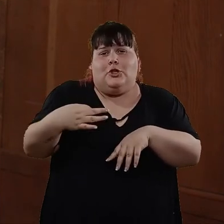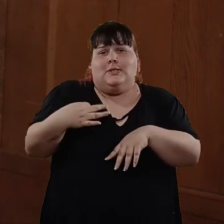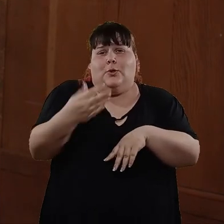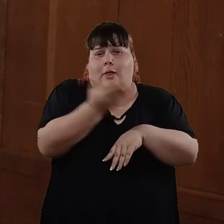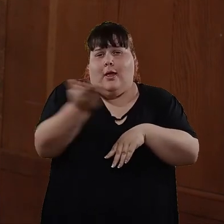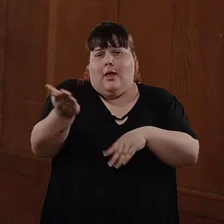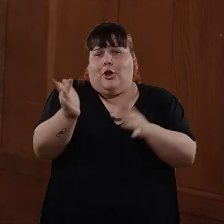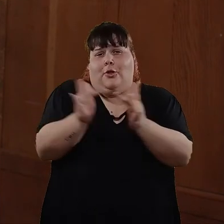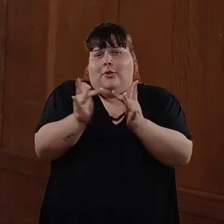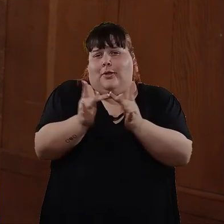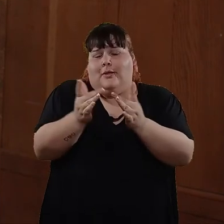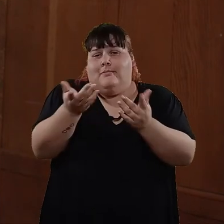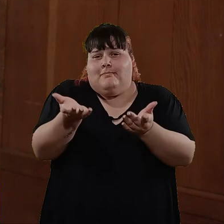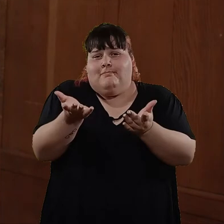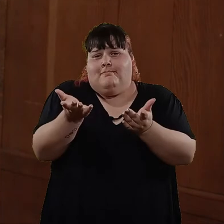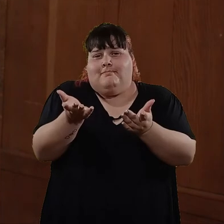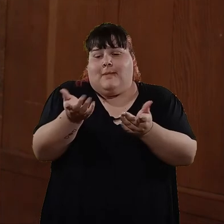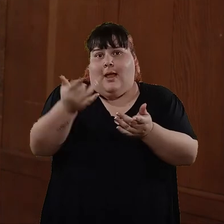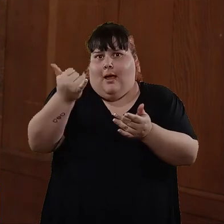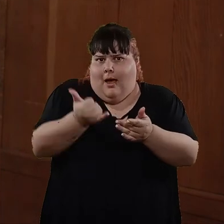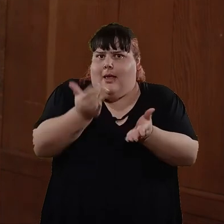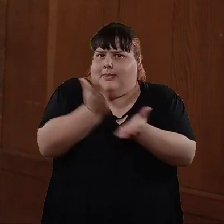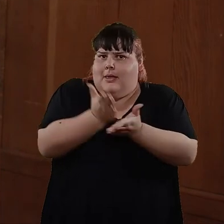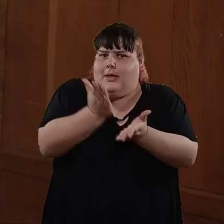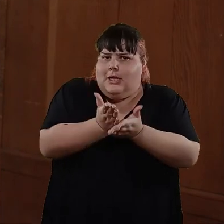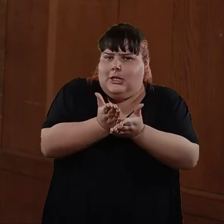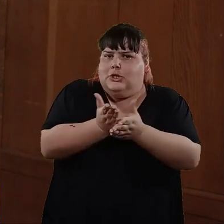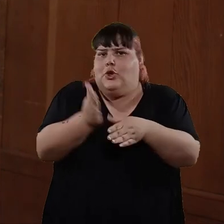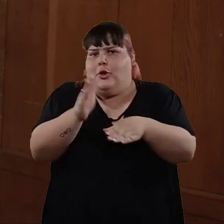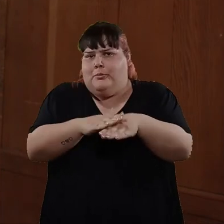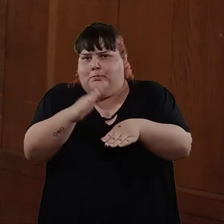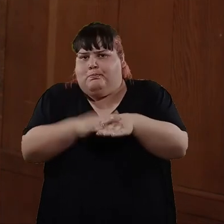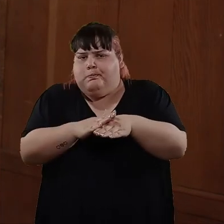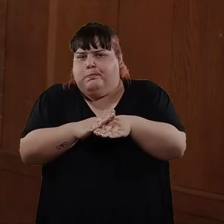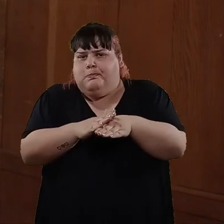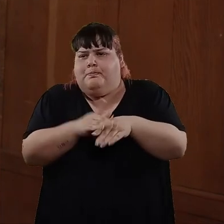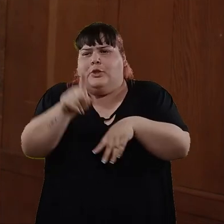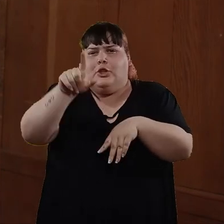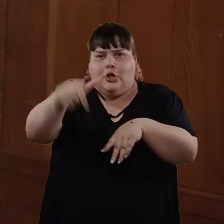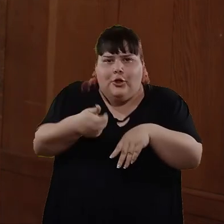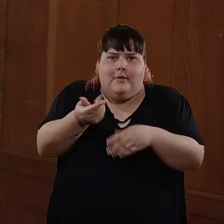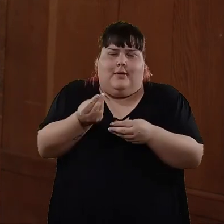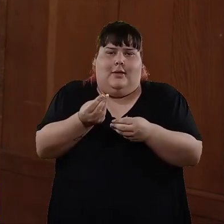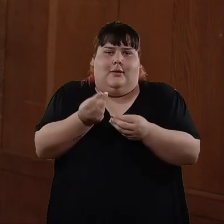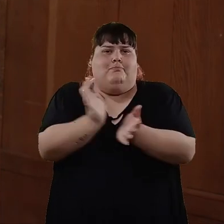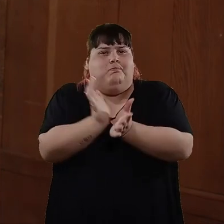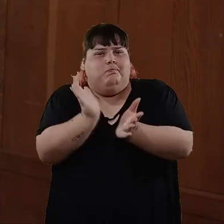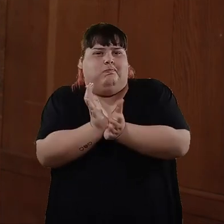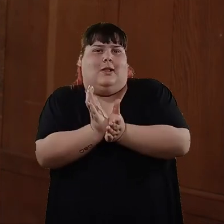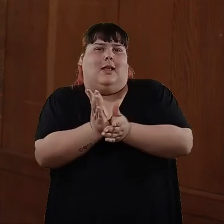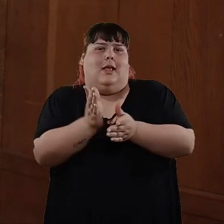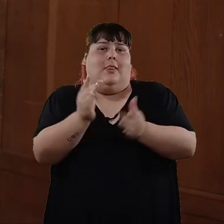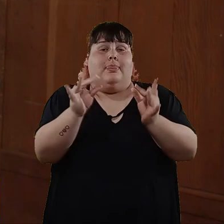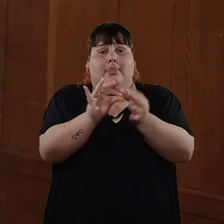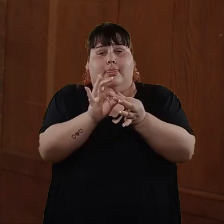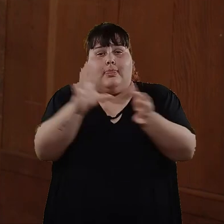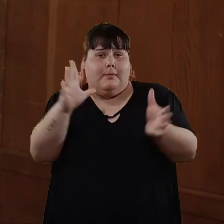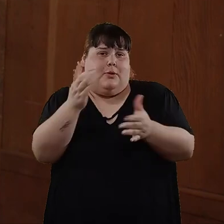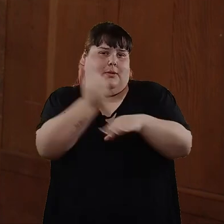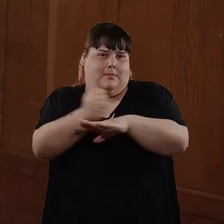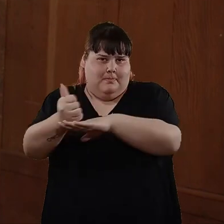ciudadanos digitales y que también tenemos una serie de derechos y obligaciones en marco de democracia participativa.